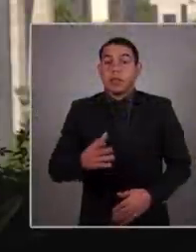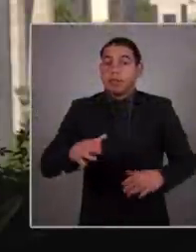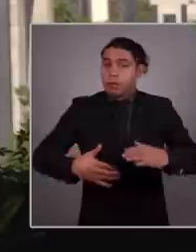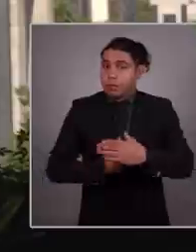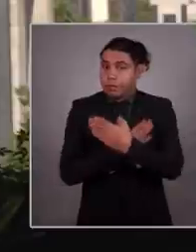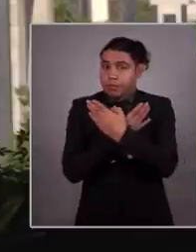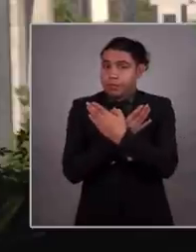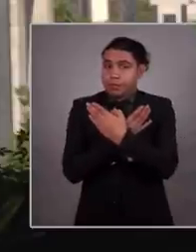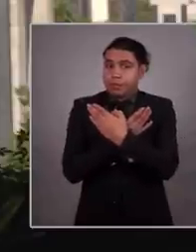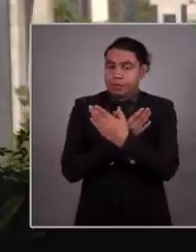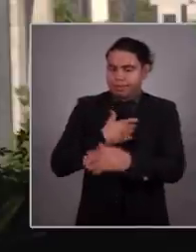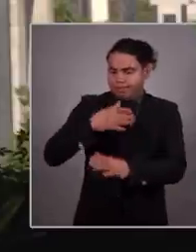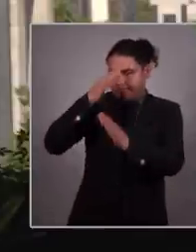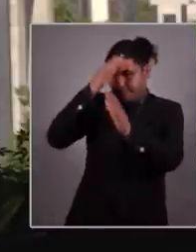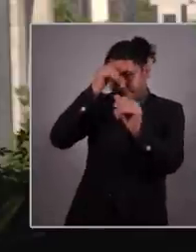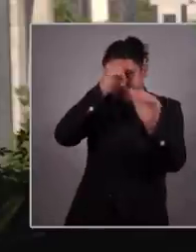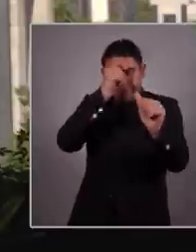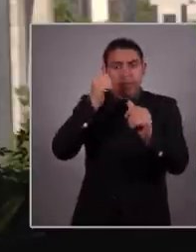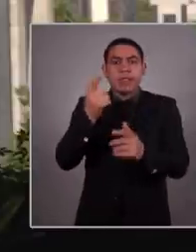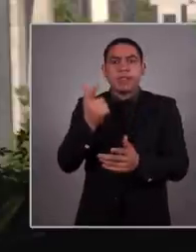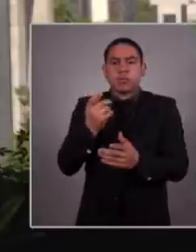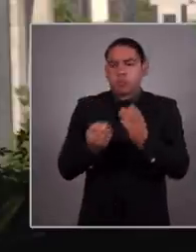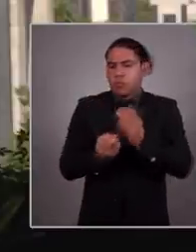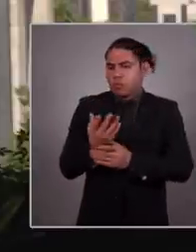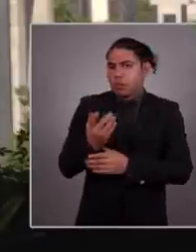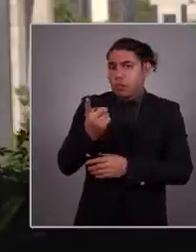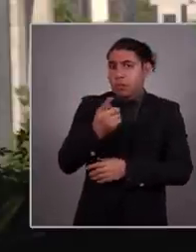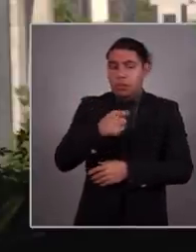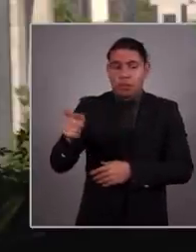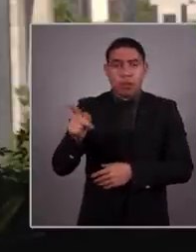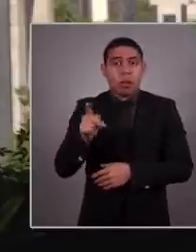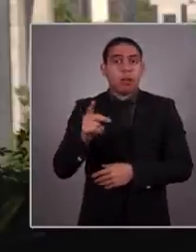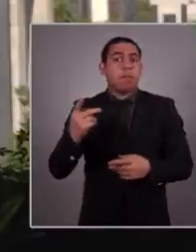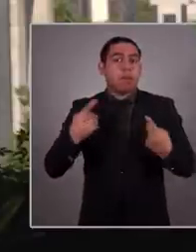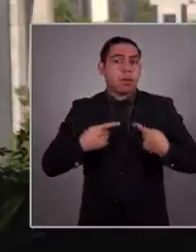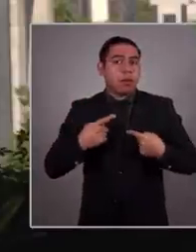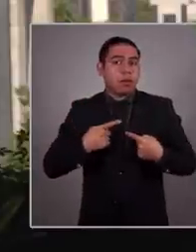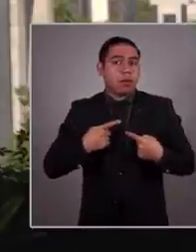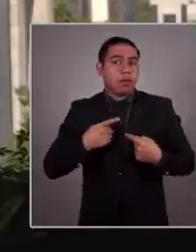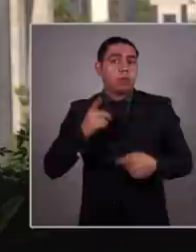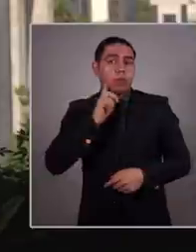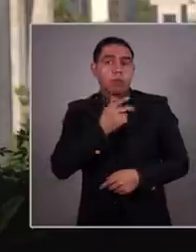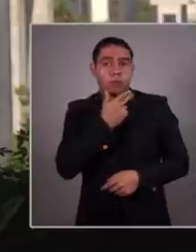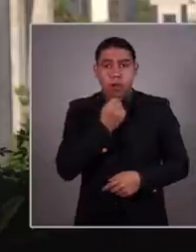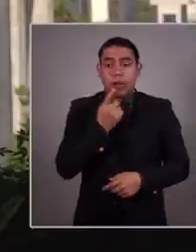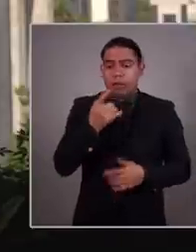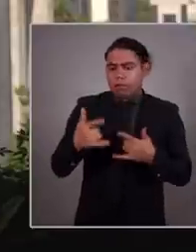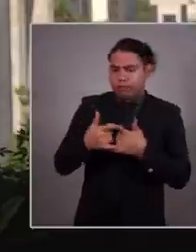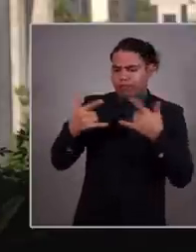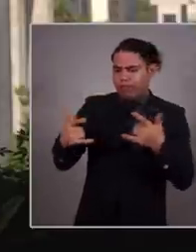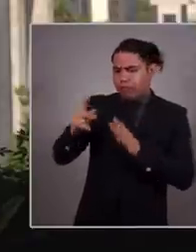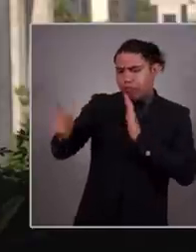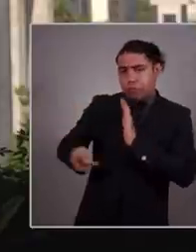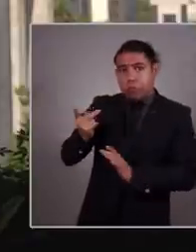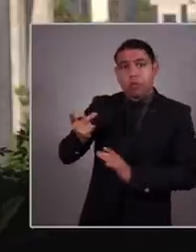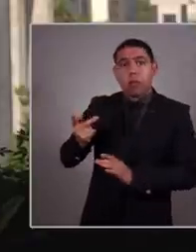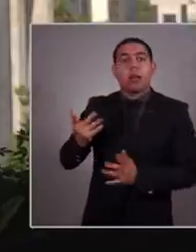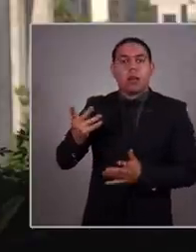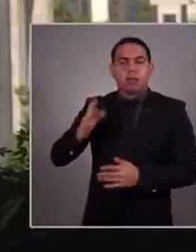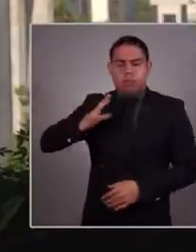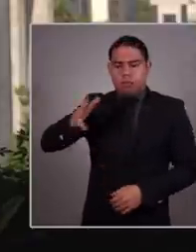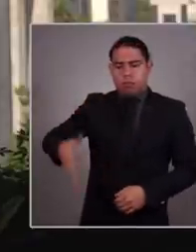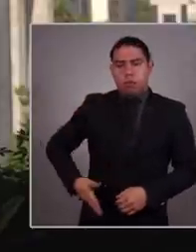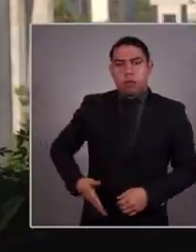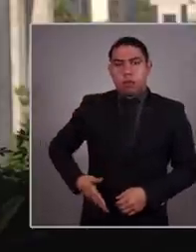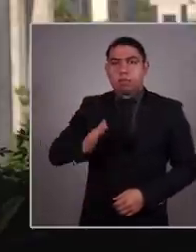En Movimiento Ciudadano nos hemos propuesto construir un nuevo trato con las y los mexicanos. Que reivindique la historia que hemos forjado con orgullo